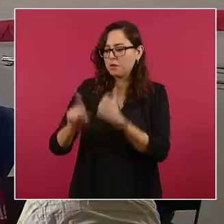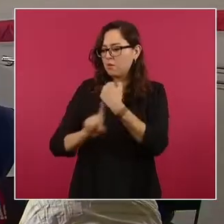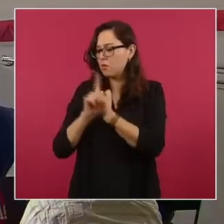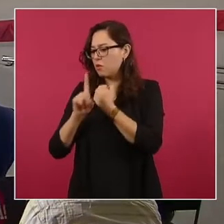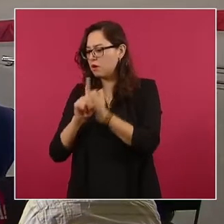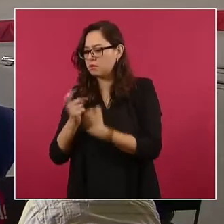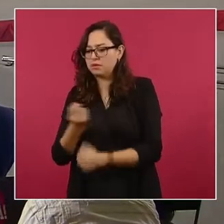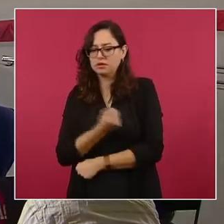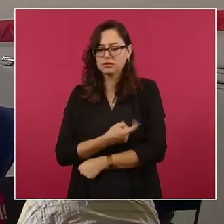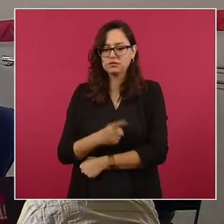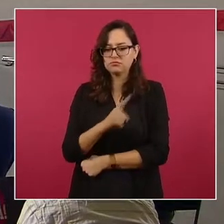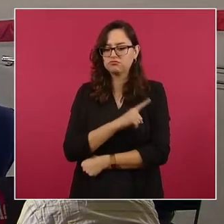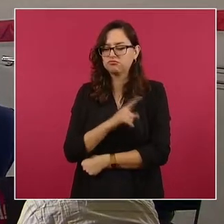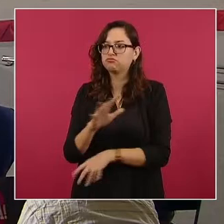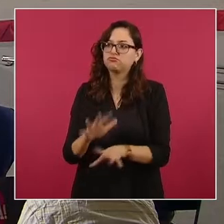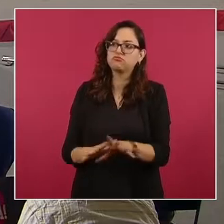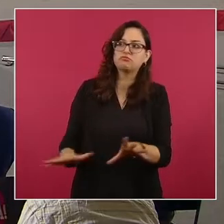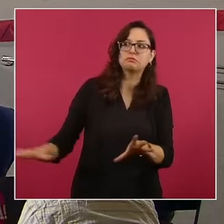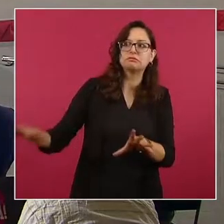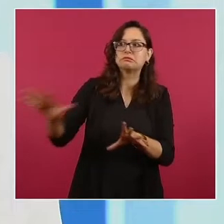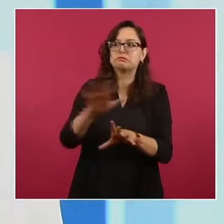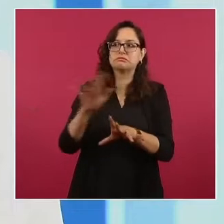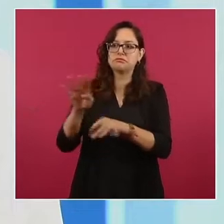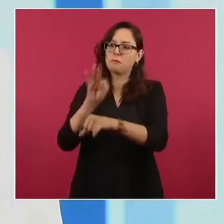que podrían enfrentarse.